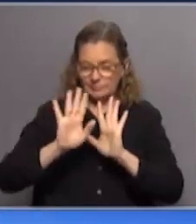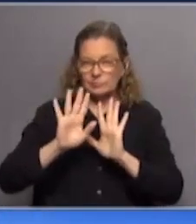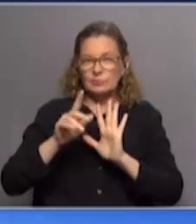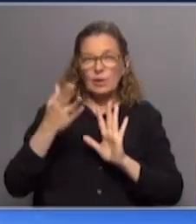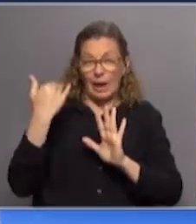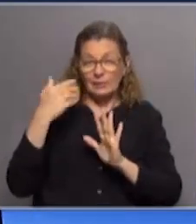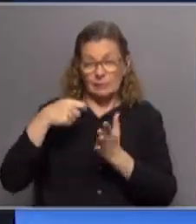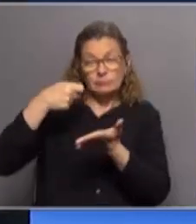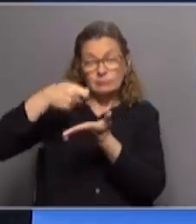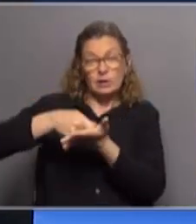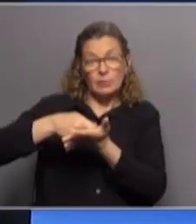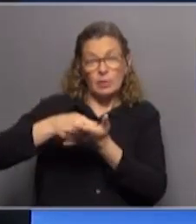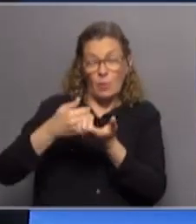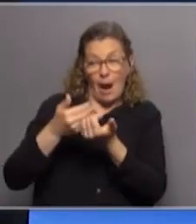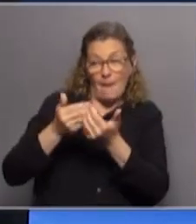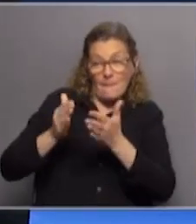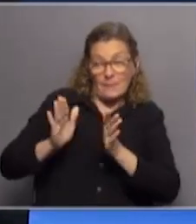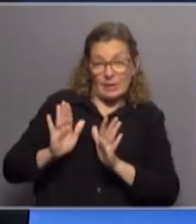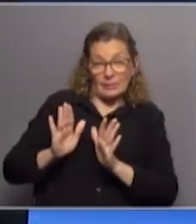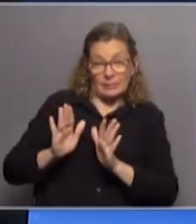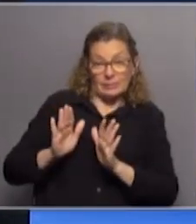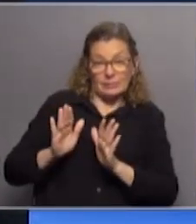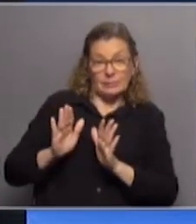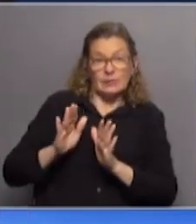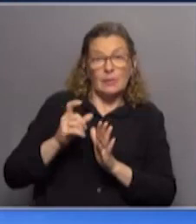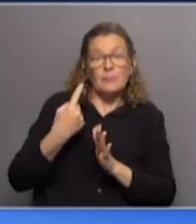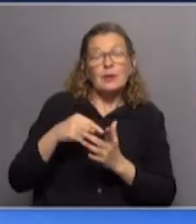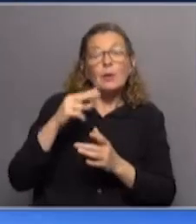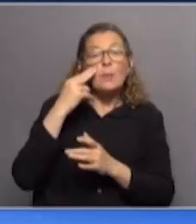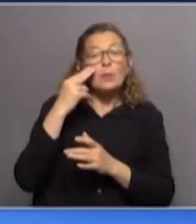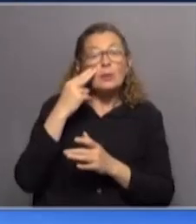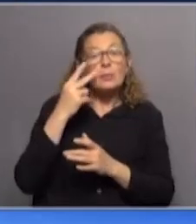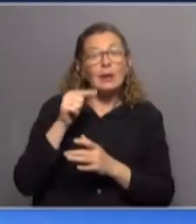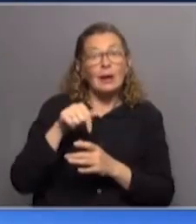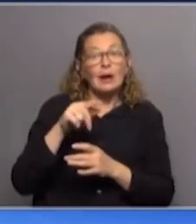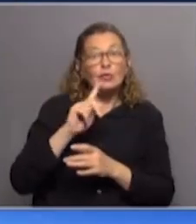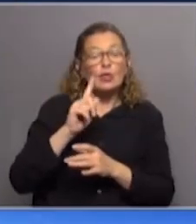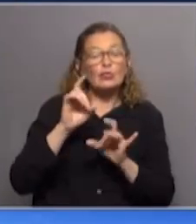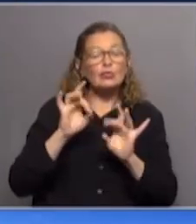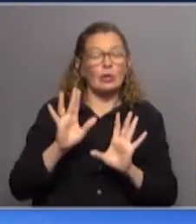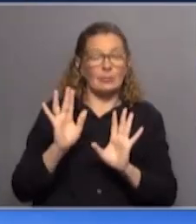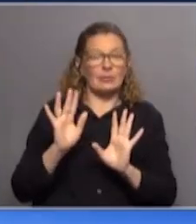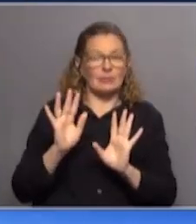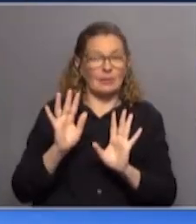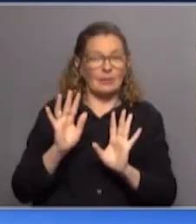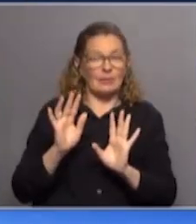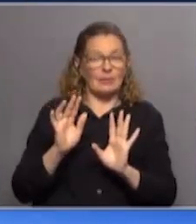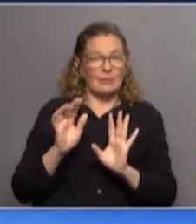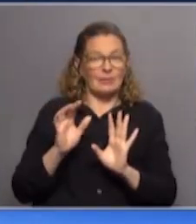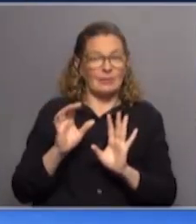existieron permitieron ampliar la capacidad productiva pero el problema aquí no está solamente en